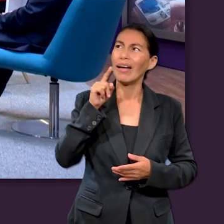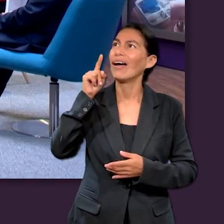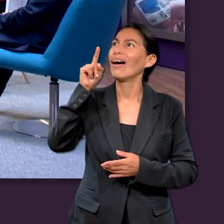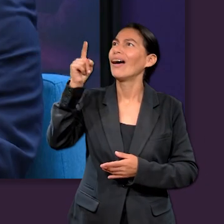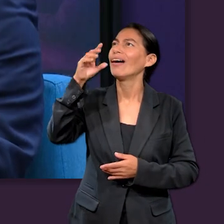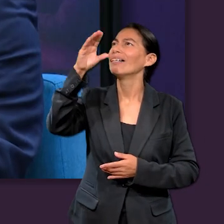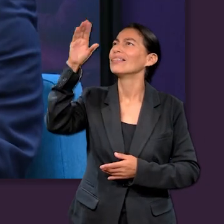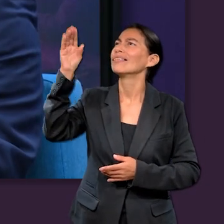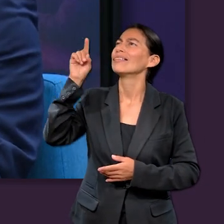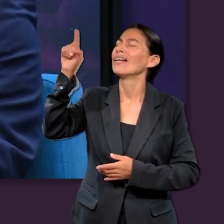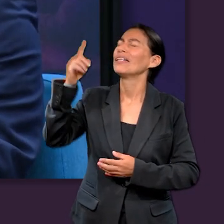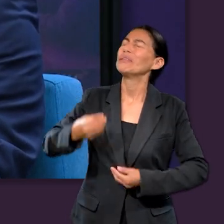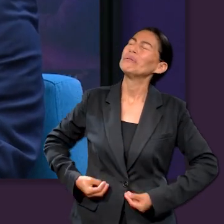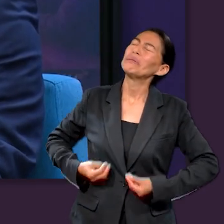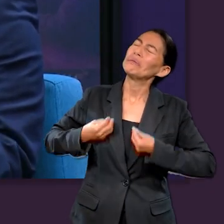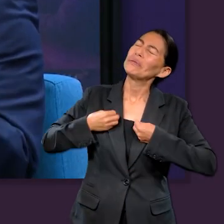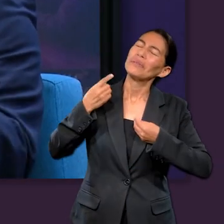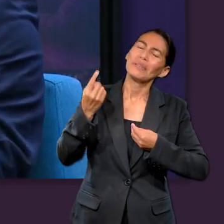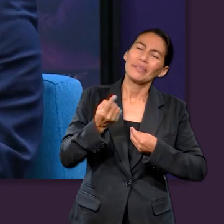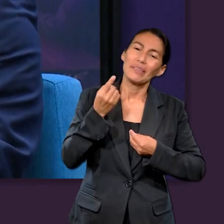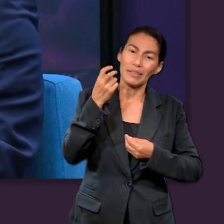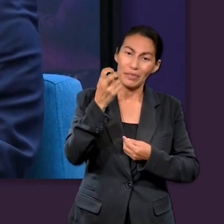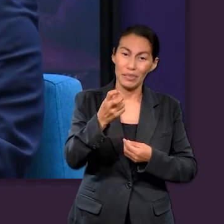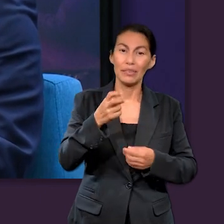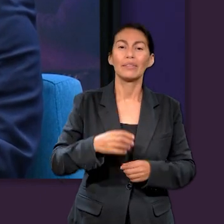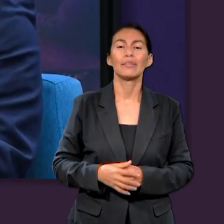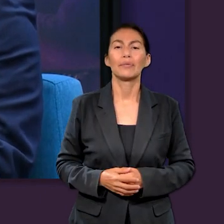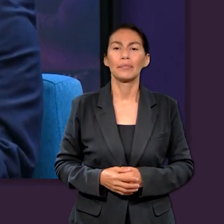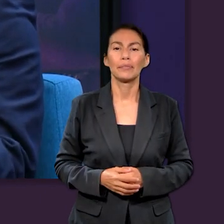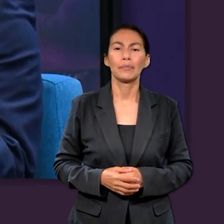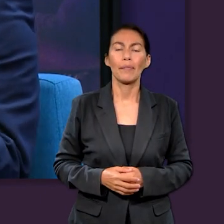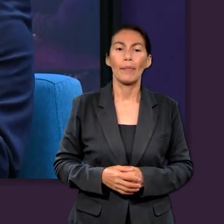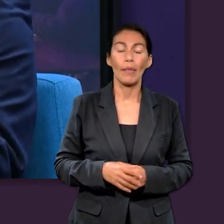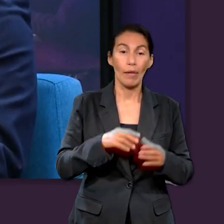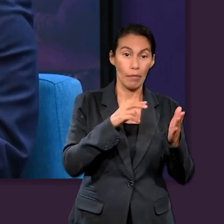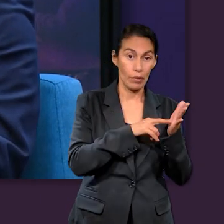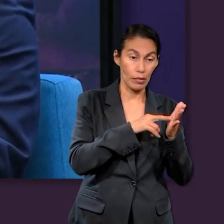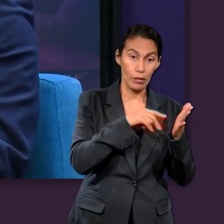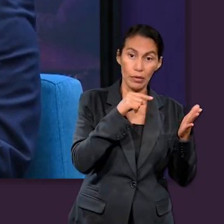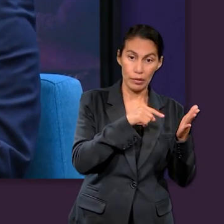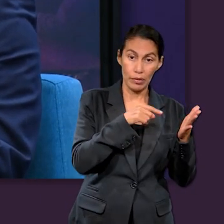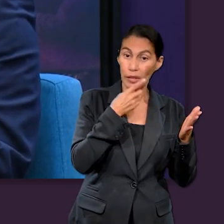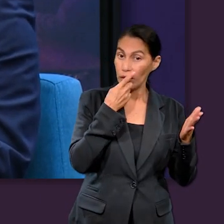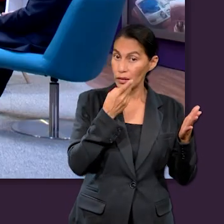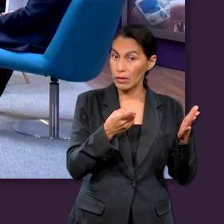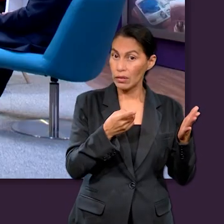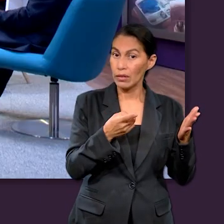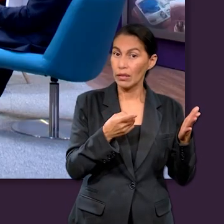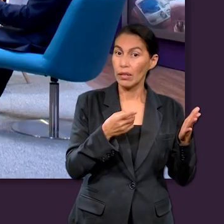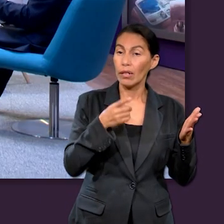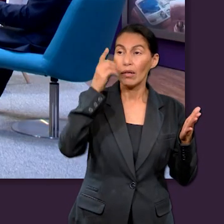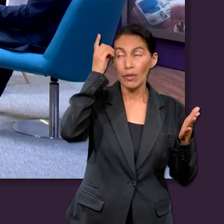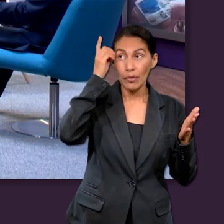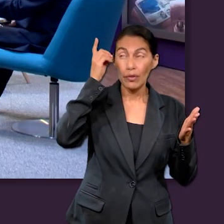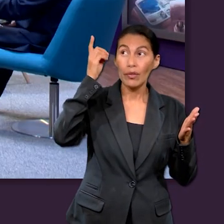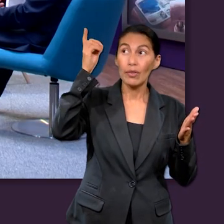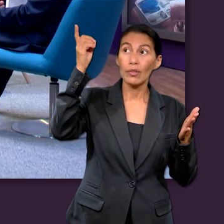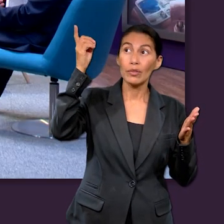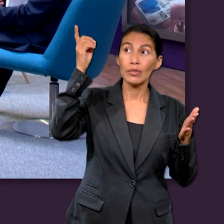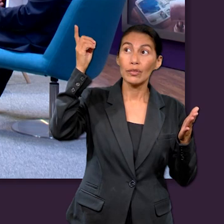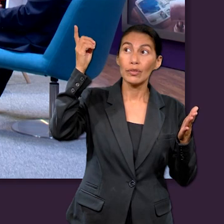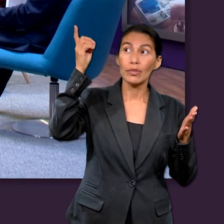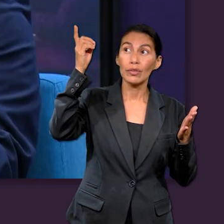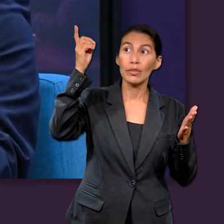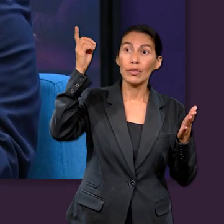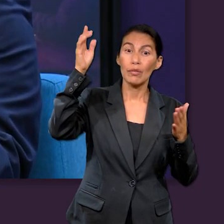ellos tenían una casa celestial. Y lo que es muy lindo en ese versículo es que dice, bueno, en esos